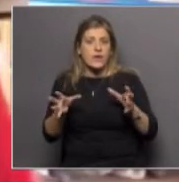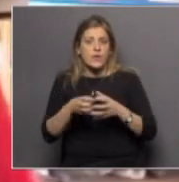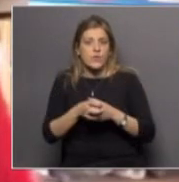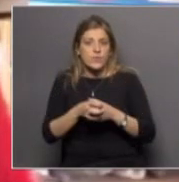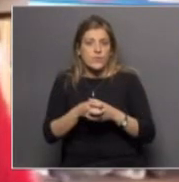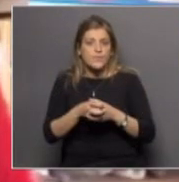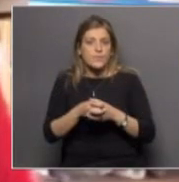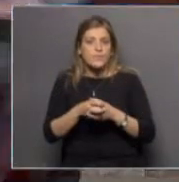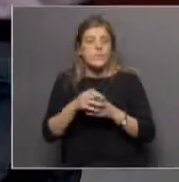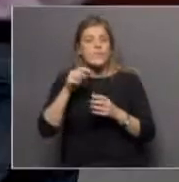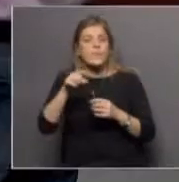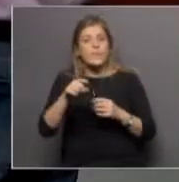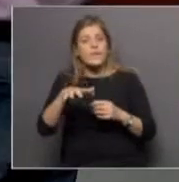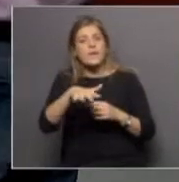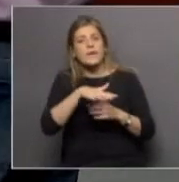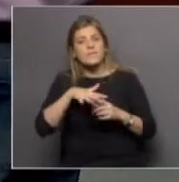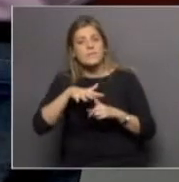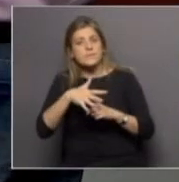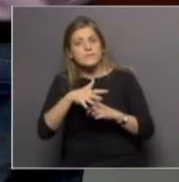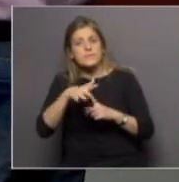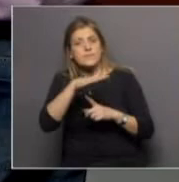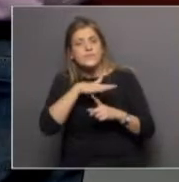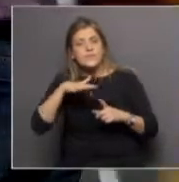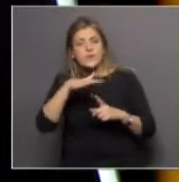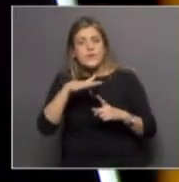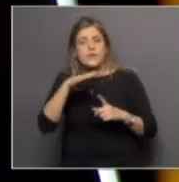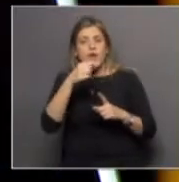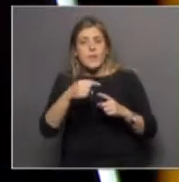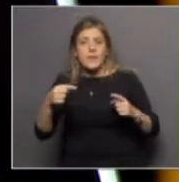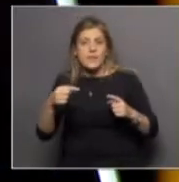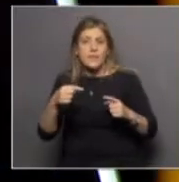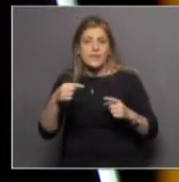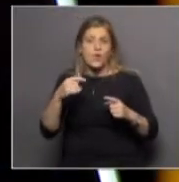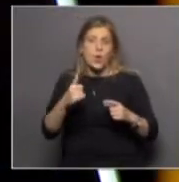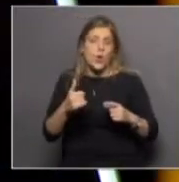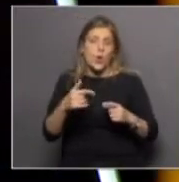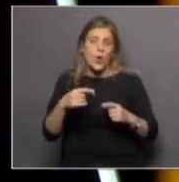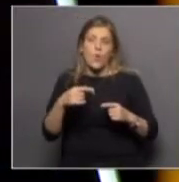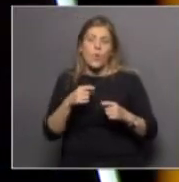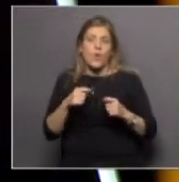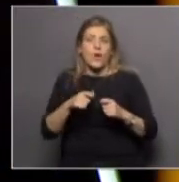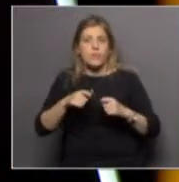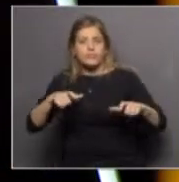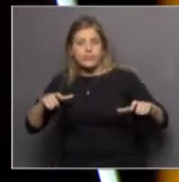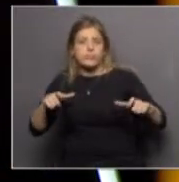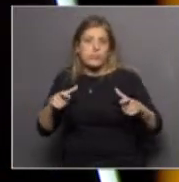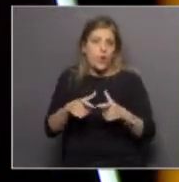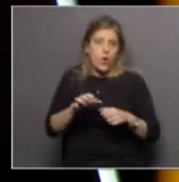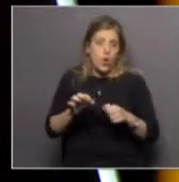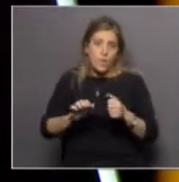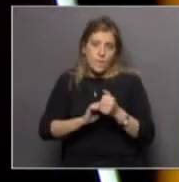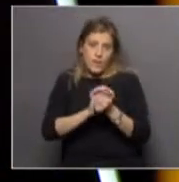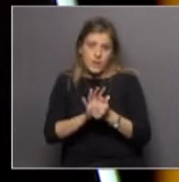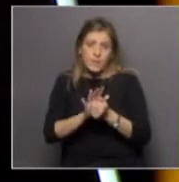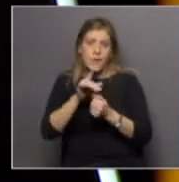¿no? en este escenario de elementos que tienen que ver con el retroceso o avance de la pandemia hay que incorporar